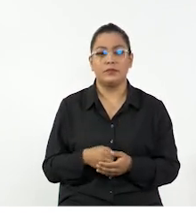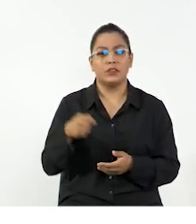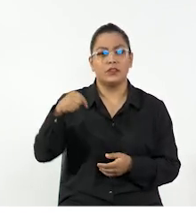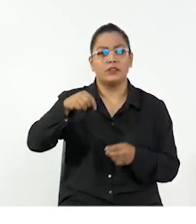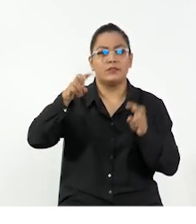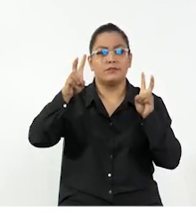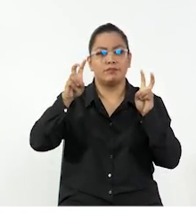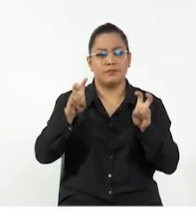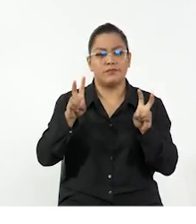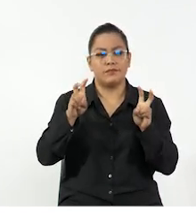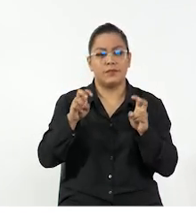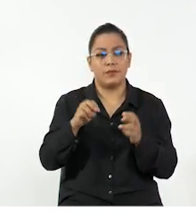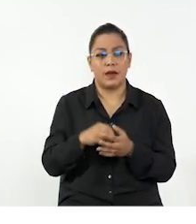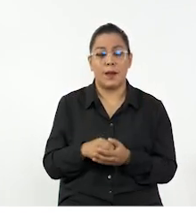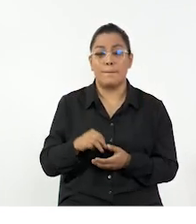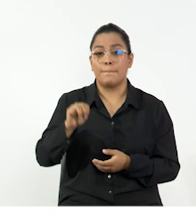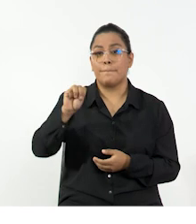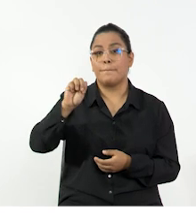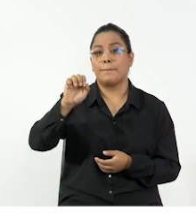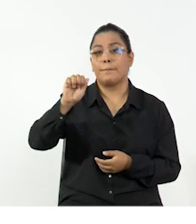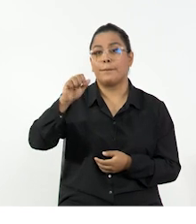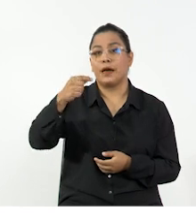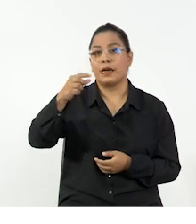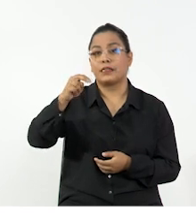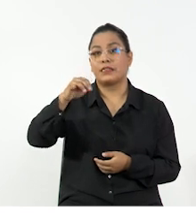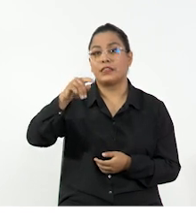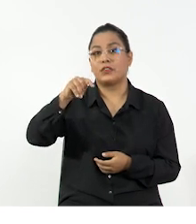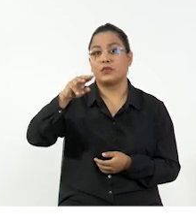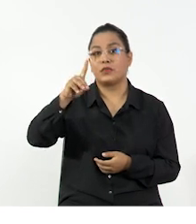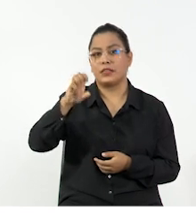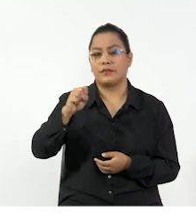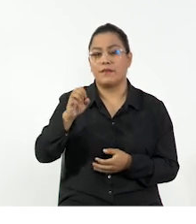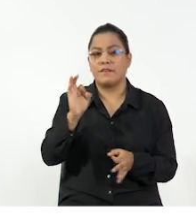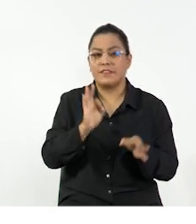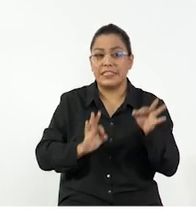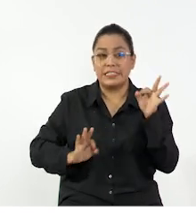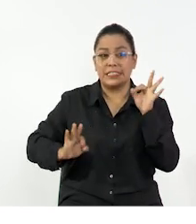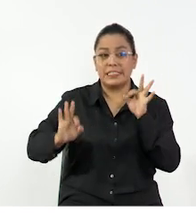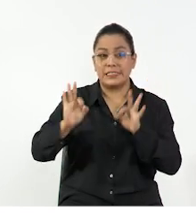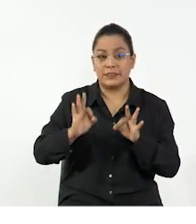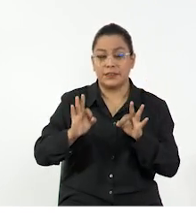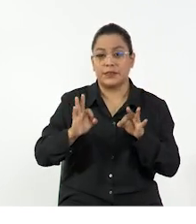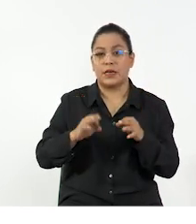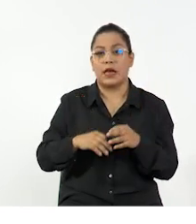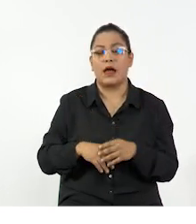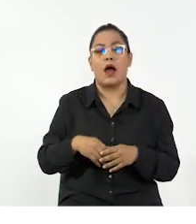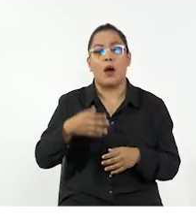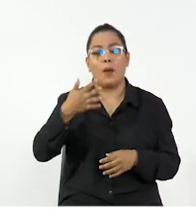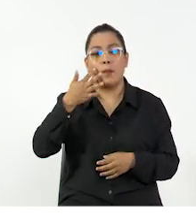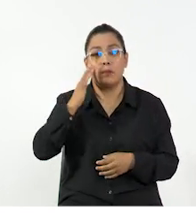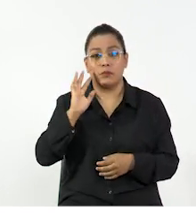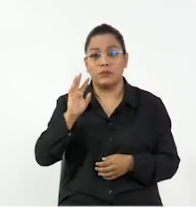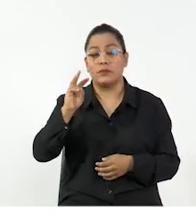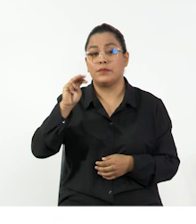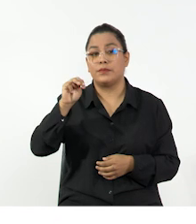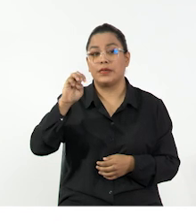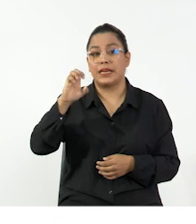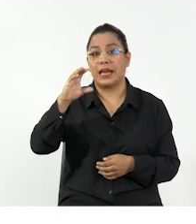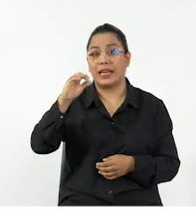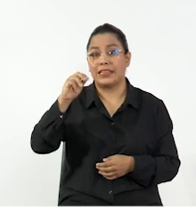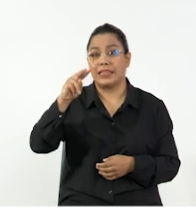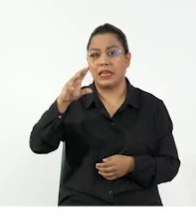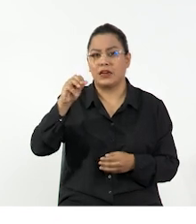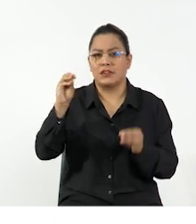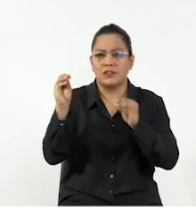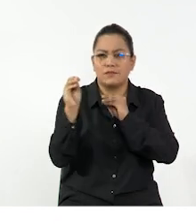Muy bien, ahora hablemos de magnitudes físicas en mecánica. Mecánica es la rama de la física